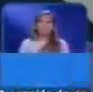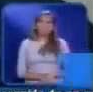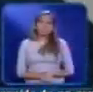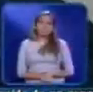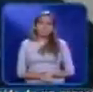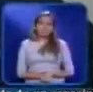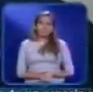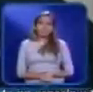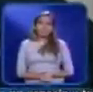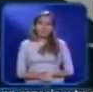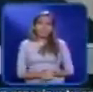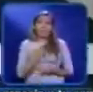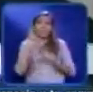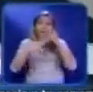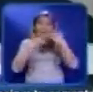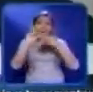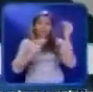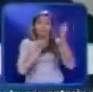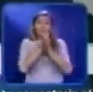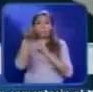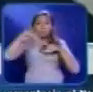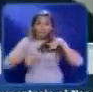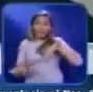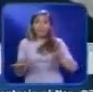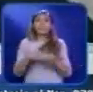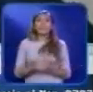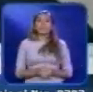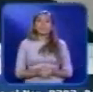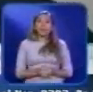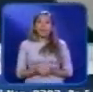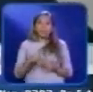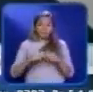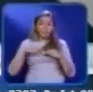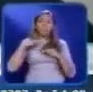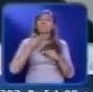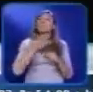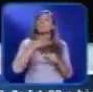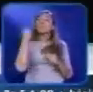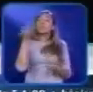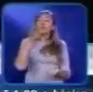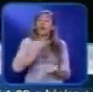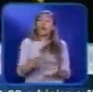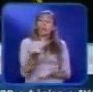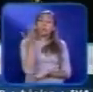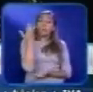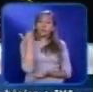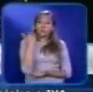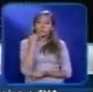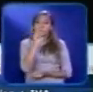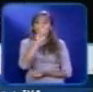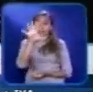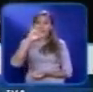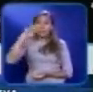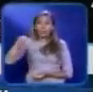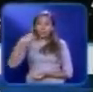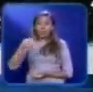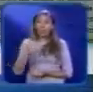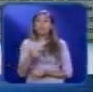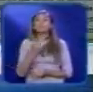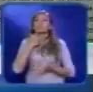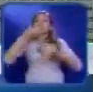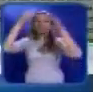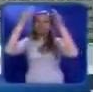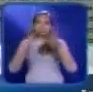Cambiamos de tema para hablar ahora de Michael Jackson quien falleciera el pasado 25 de junio Una vez que la oficina forense del condado de Los Ángeles